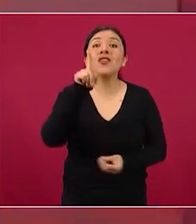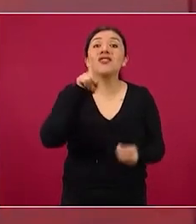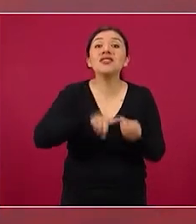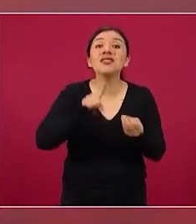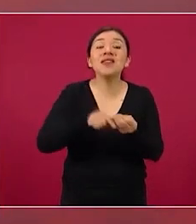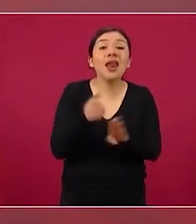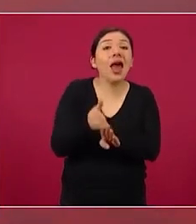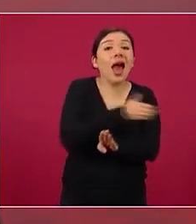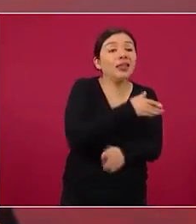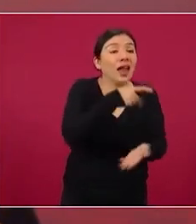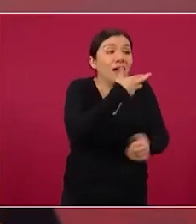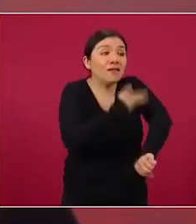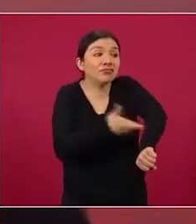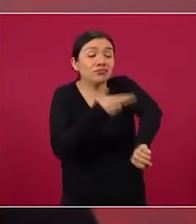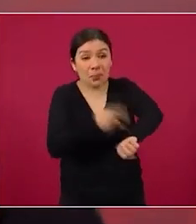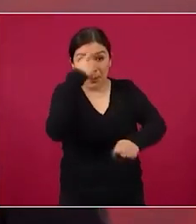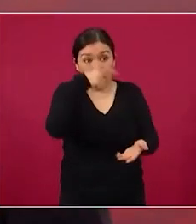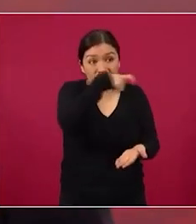esa compra de gas